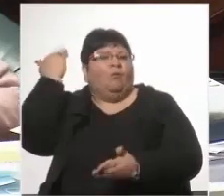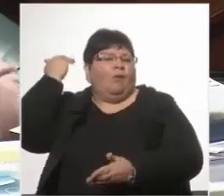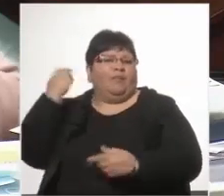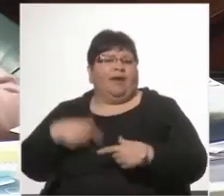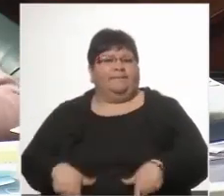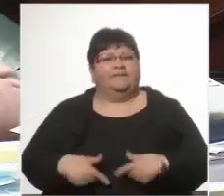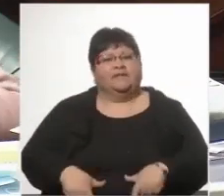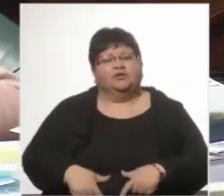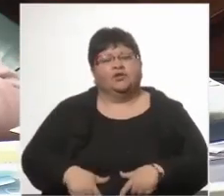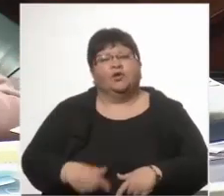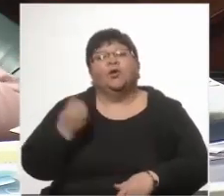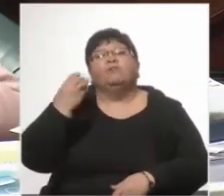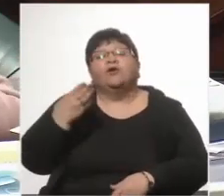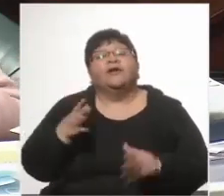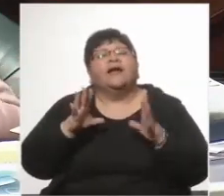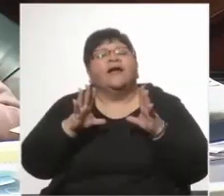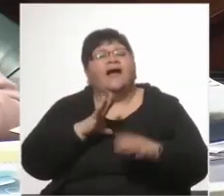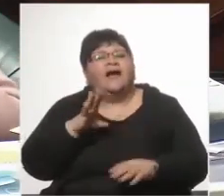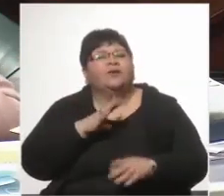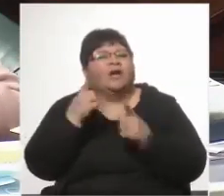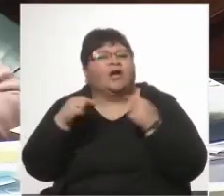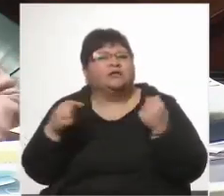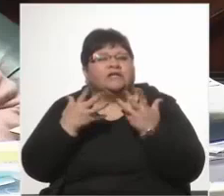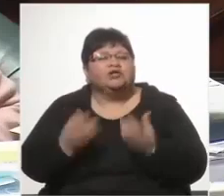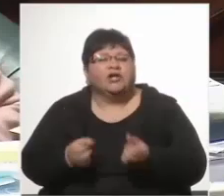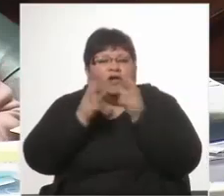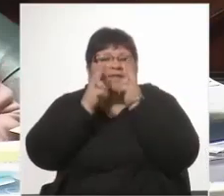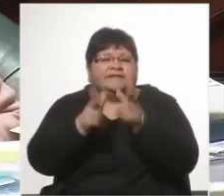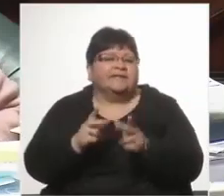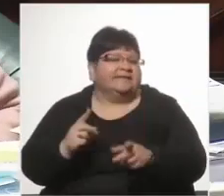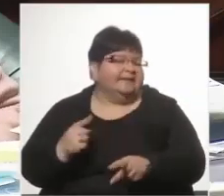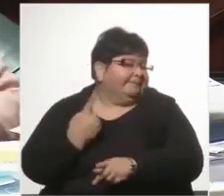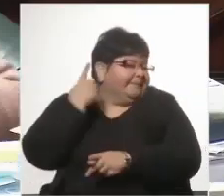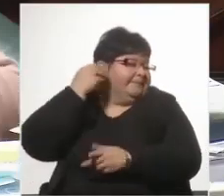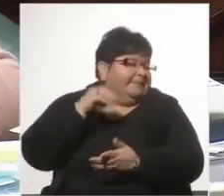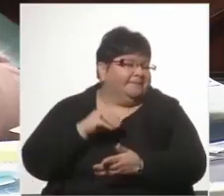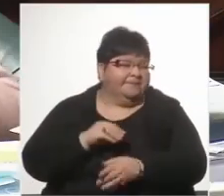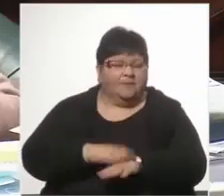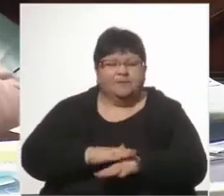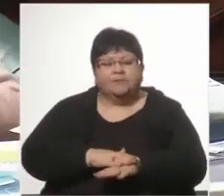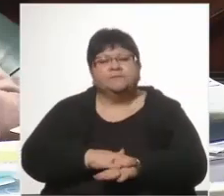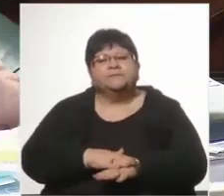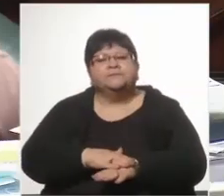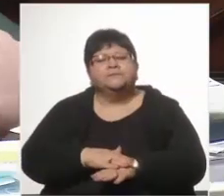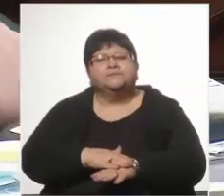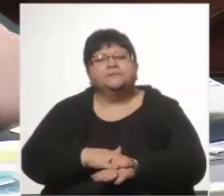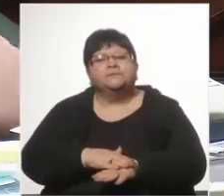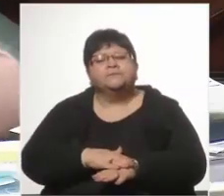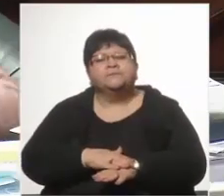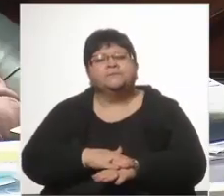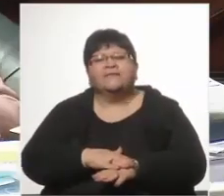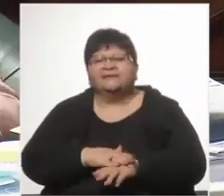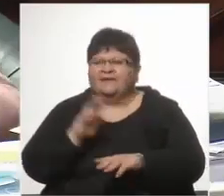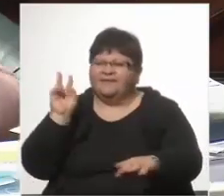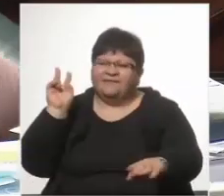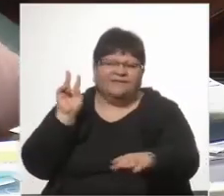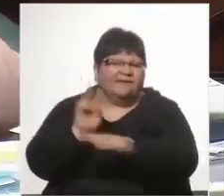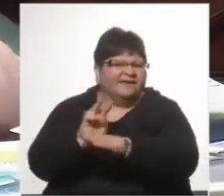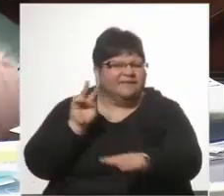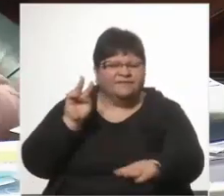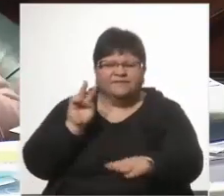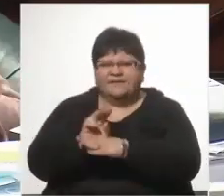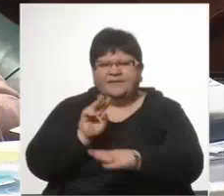Porque hay una cosa que quiero decir, lo quiero decir desde el primer momento. Si nosotros hemos defendido, hemos